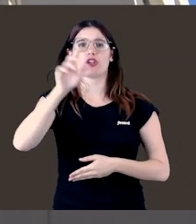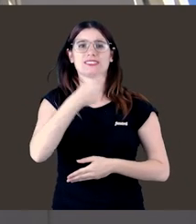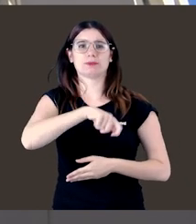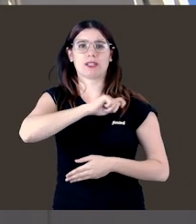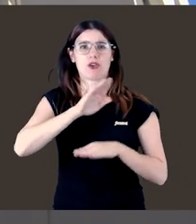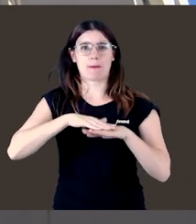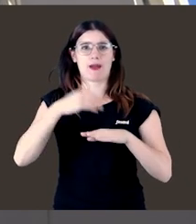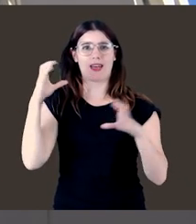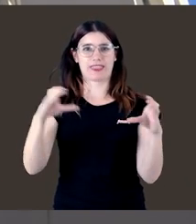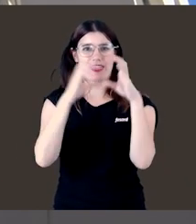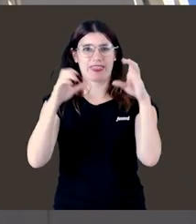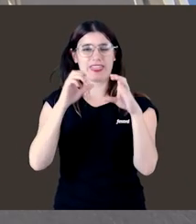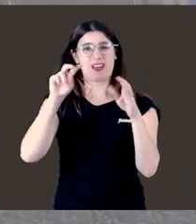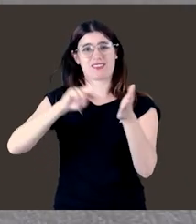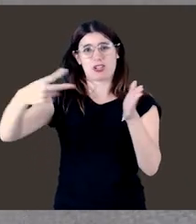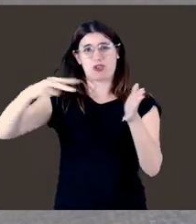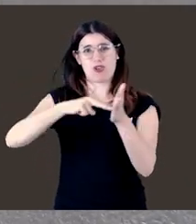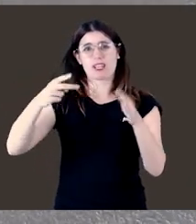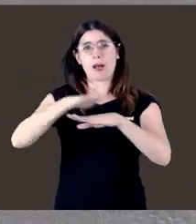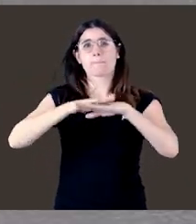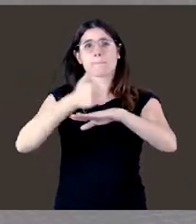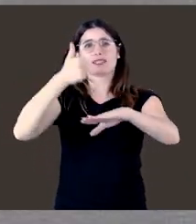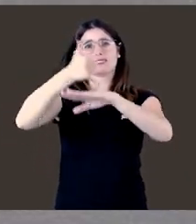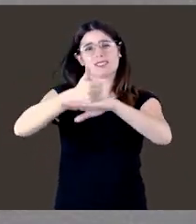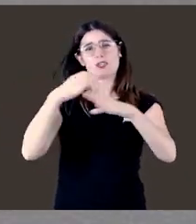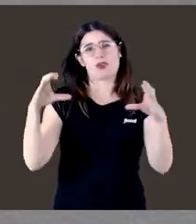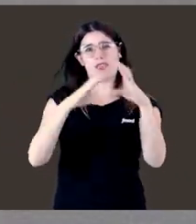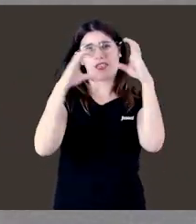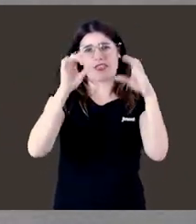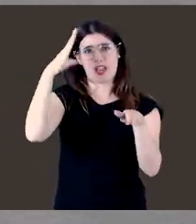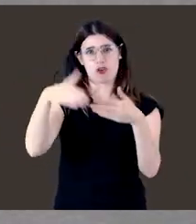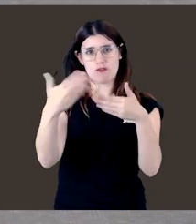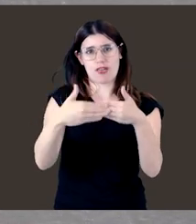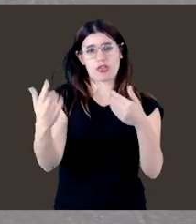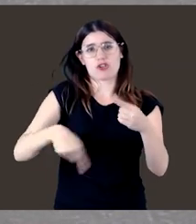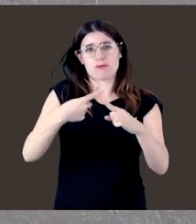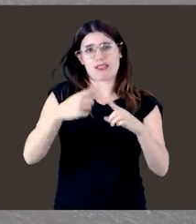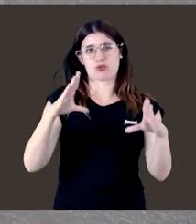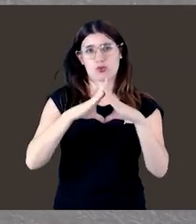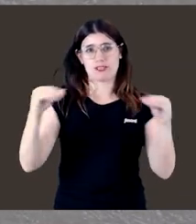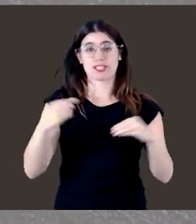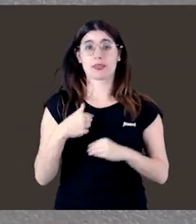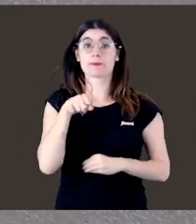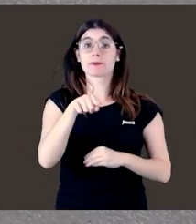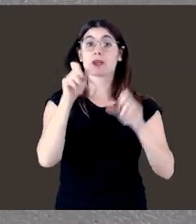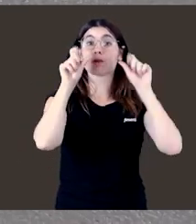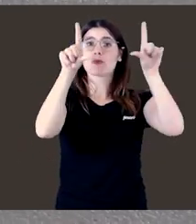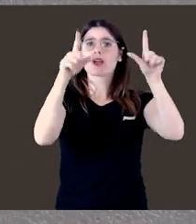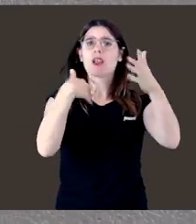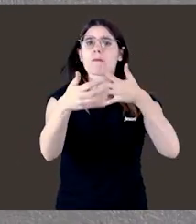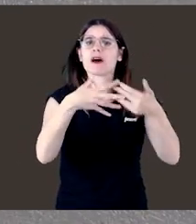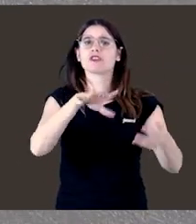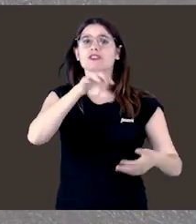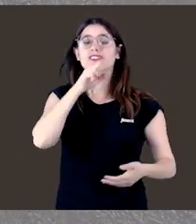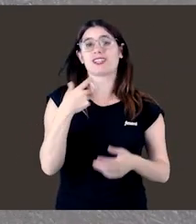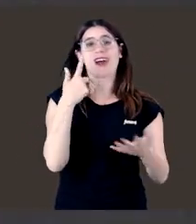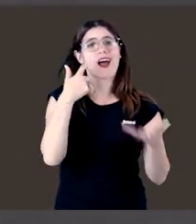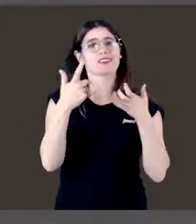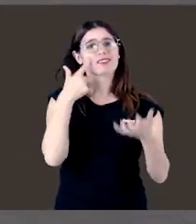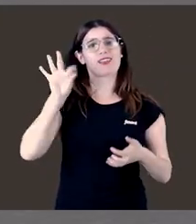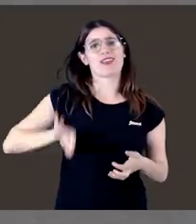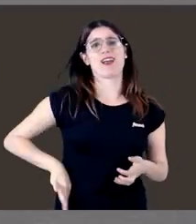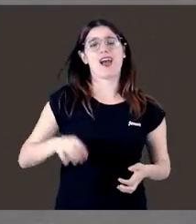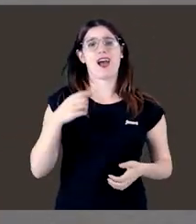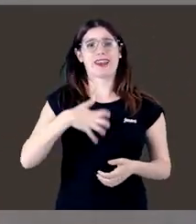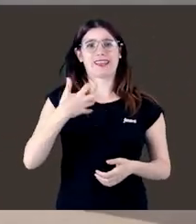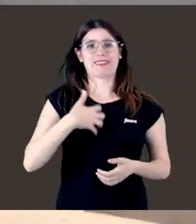Fundación Española para la Ciencia y la Tecnología del Ministerio de Ciencia, Innovación y Universidades. El mural es obra de la artista argentina